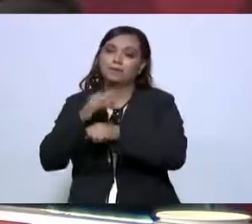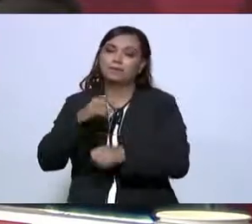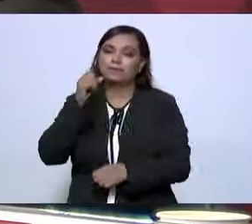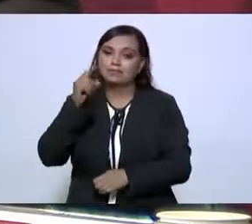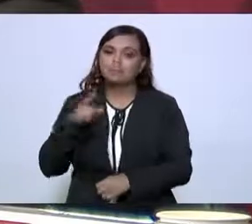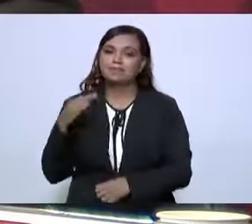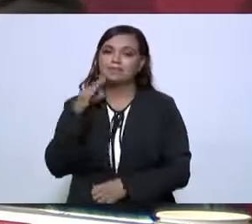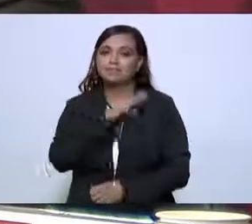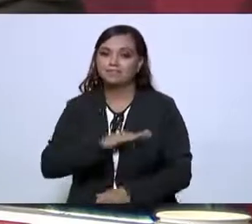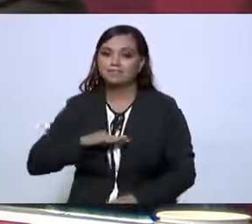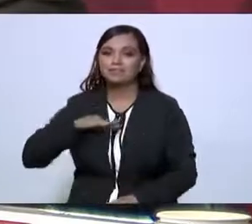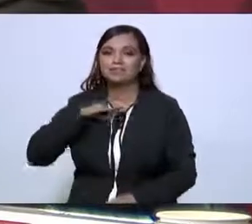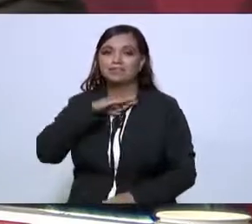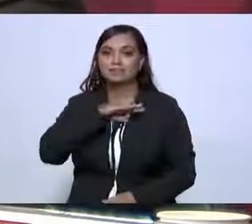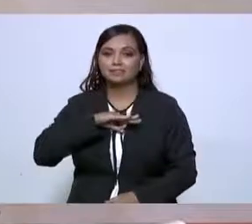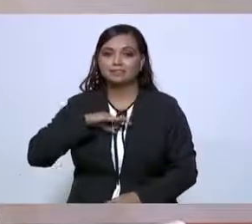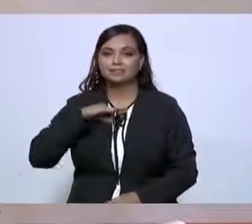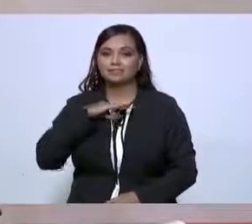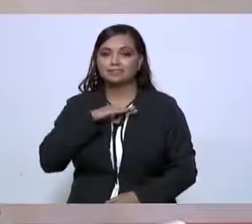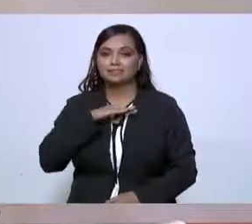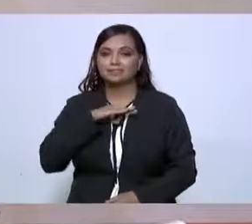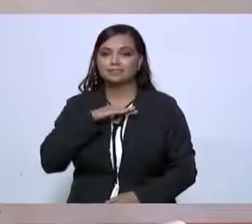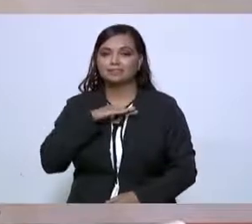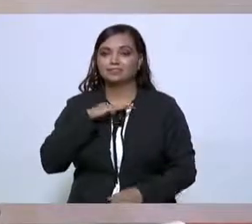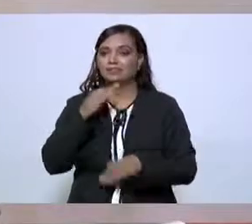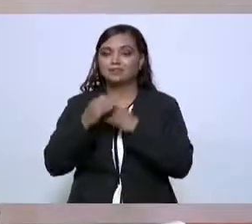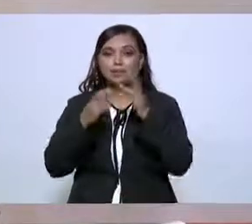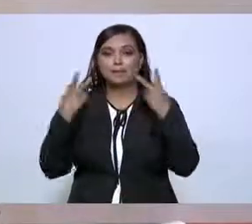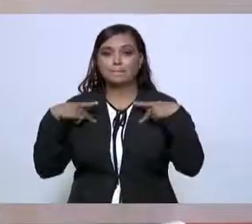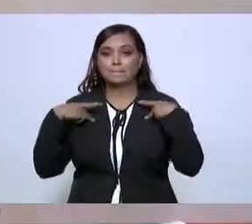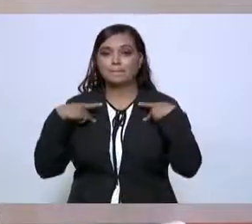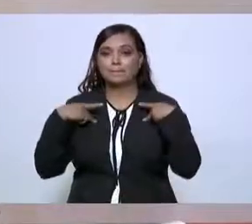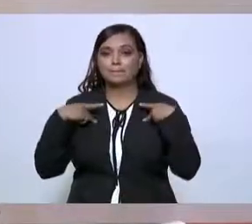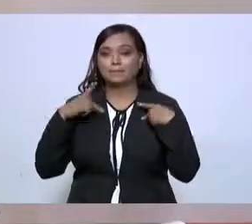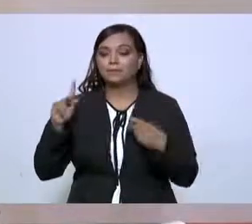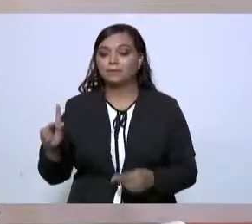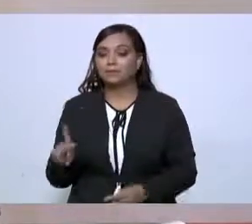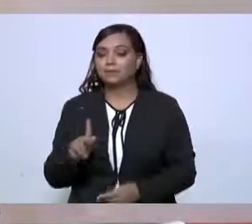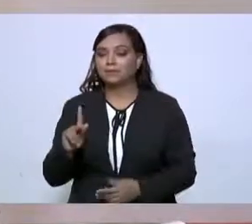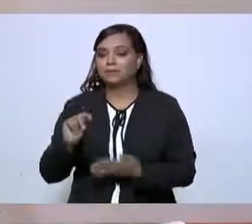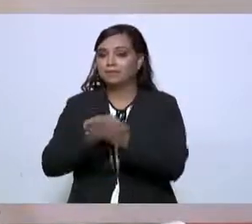felicitar al pueblo de Tamaulipas, cuando